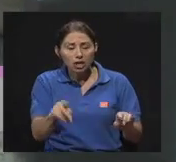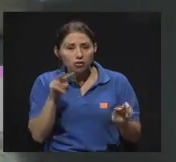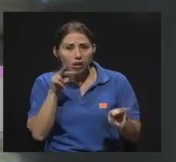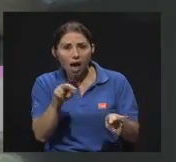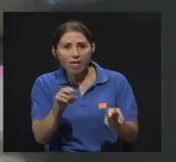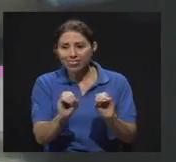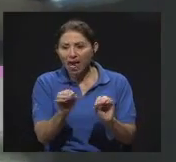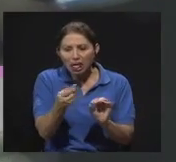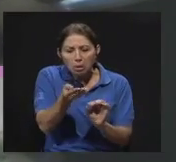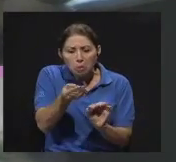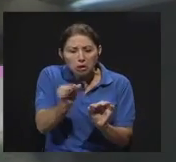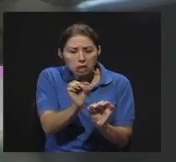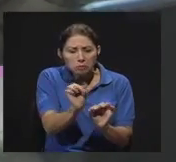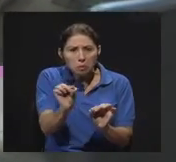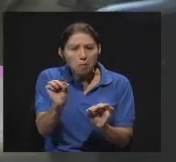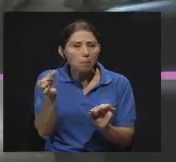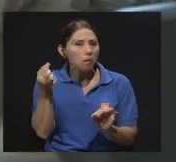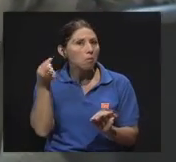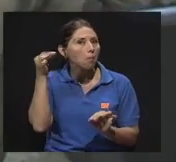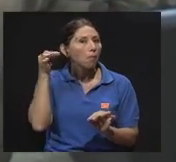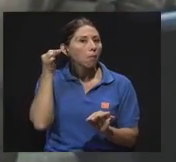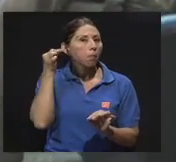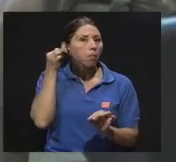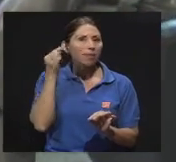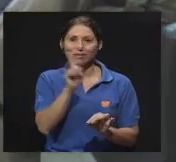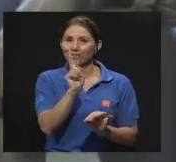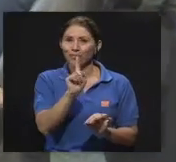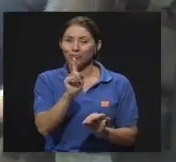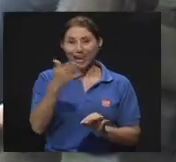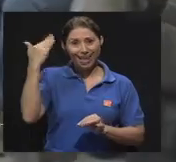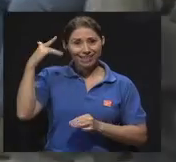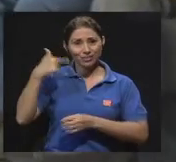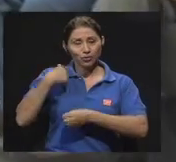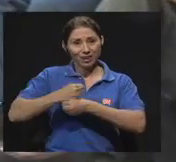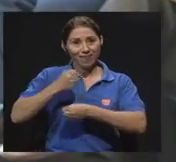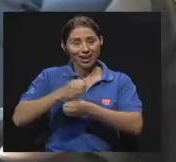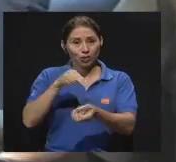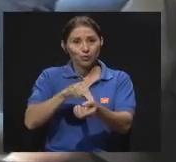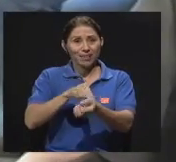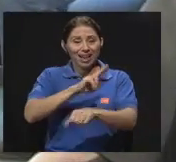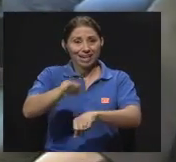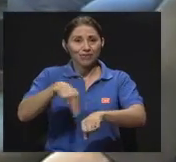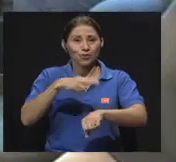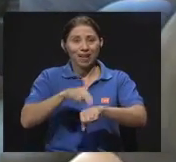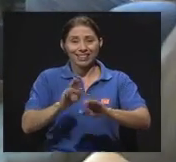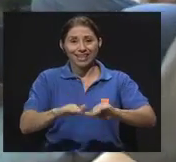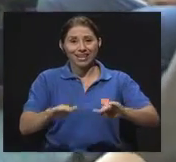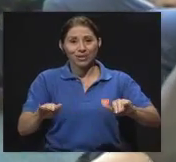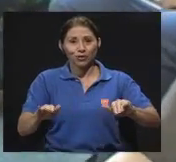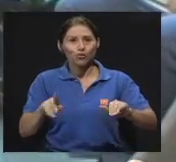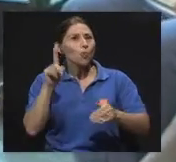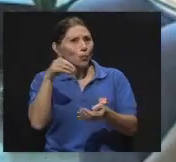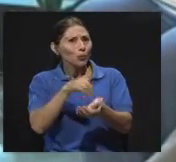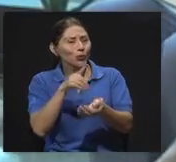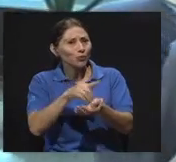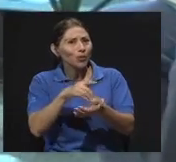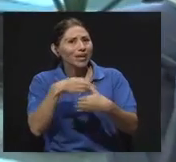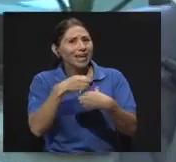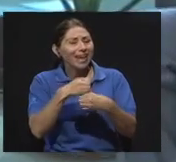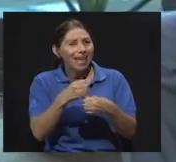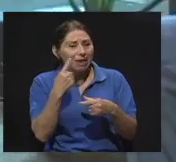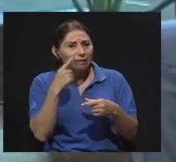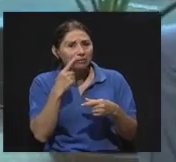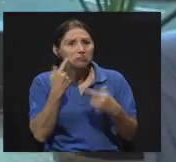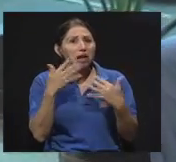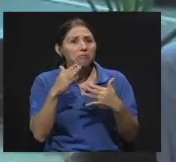extraños en el oído, cuando trabajé en el Hospital Nacional de Niños, el doctor Hanning House hizo una colección de cuerpos extraños que